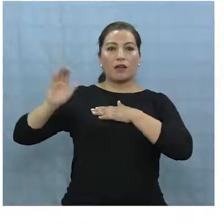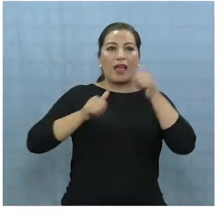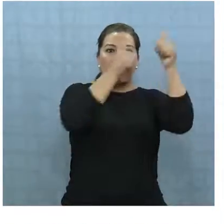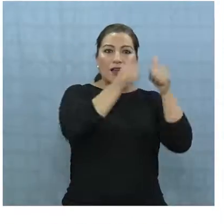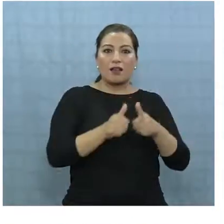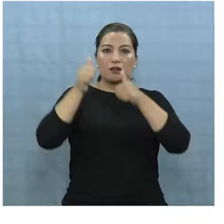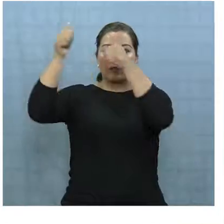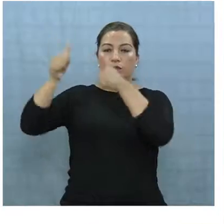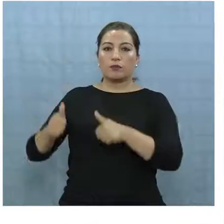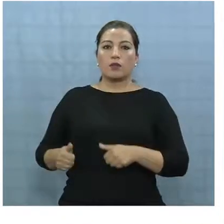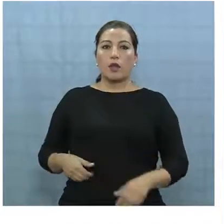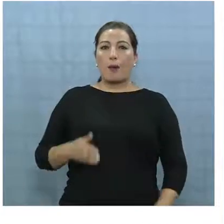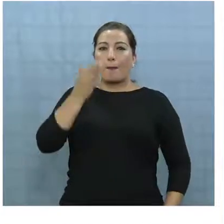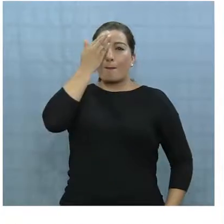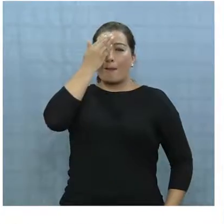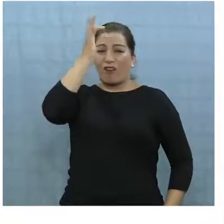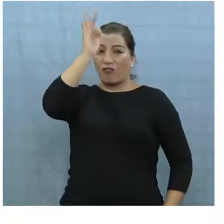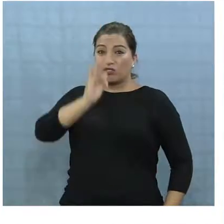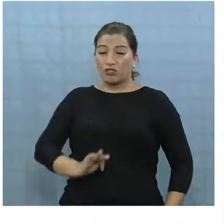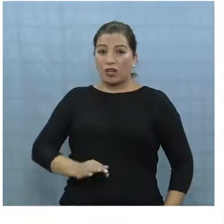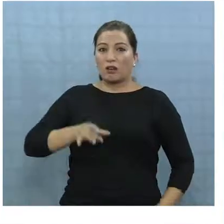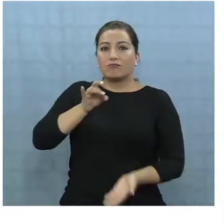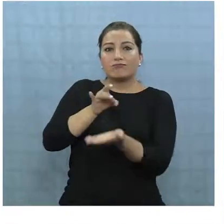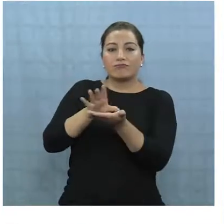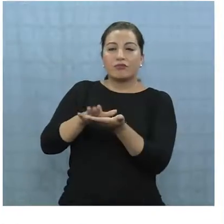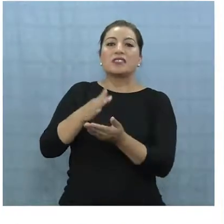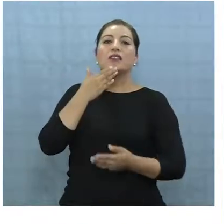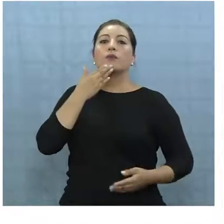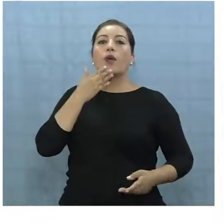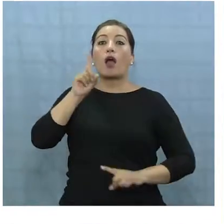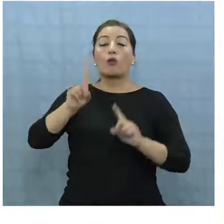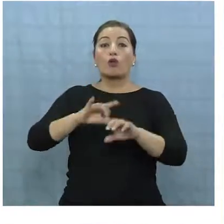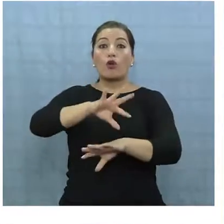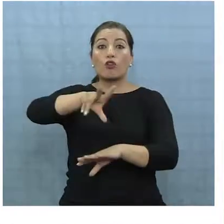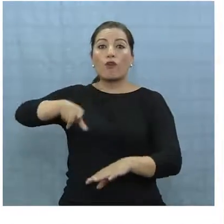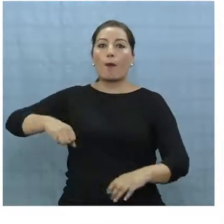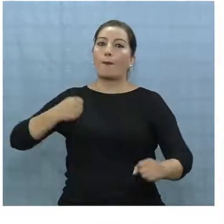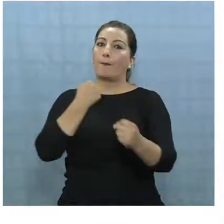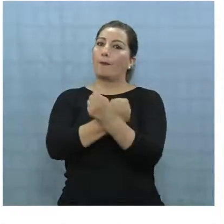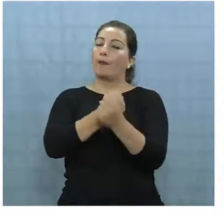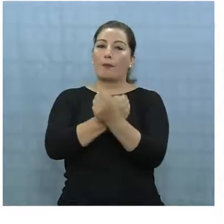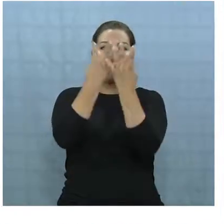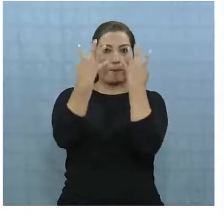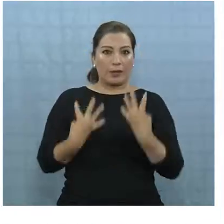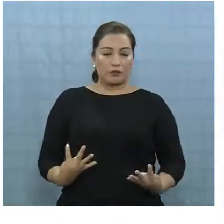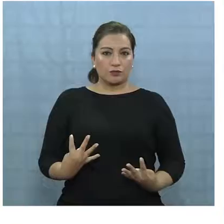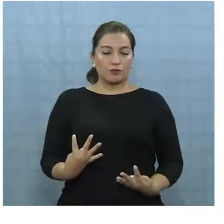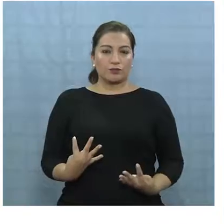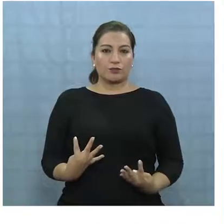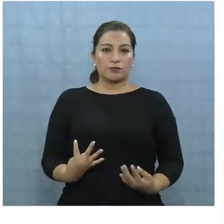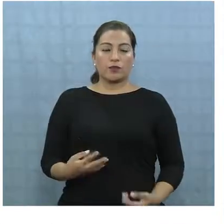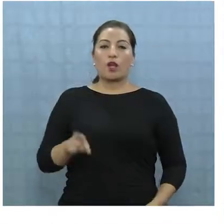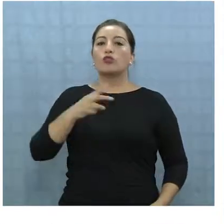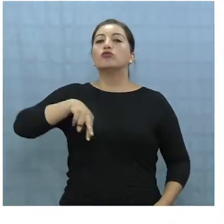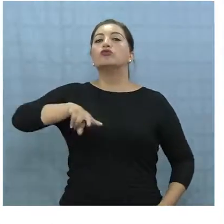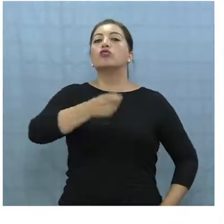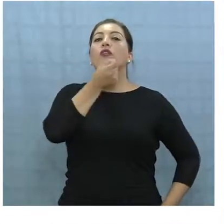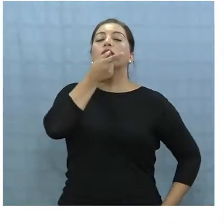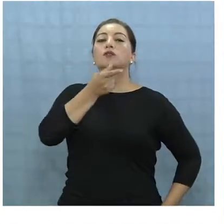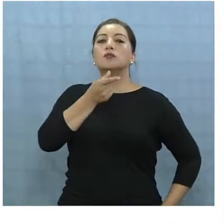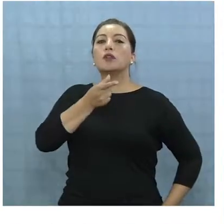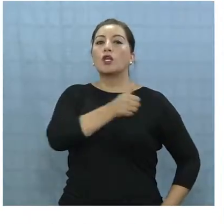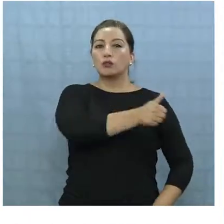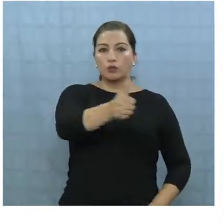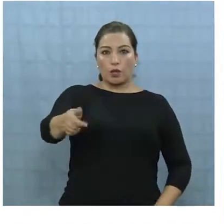echar a todos los malos funcionarios y encima meter presos a todos los que han robado o le han faltado al gobierno. Los vamos a